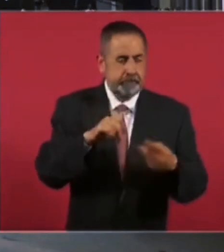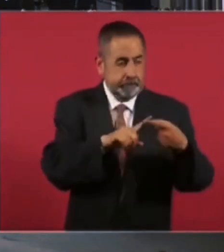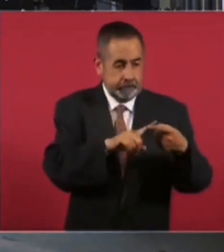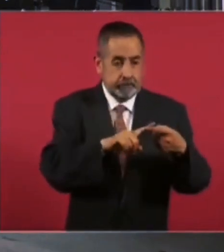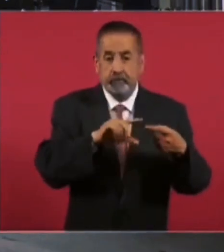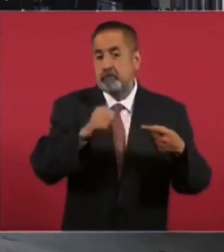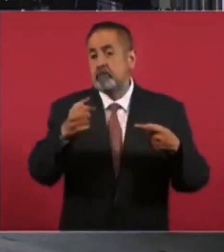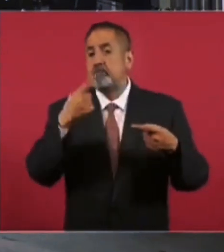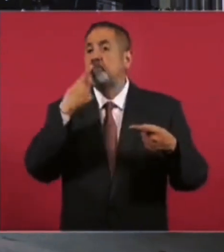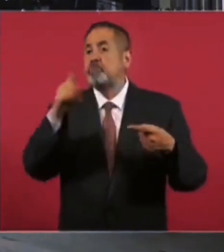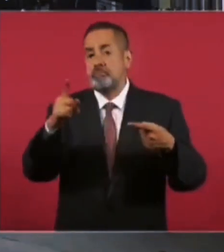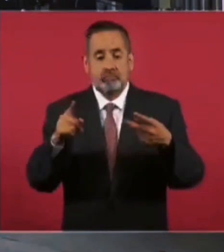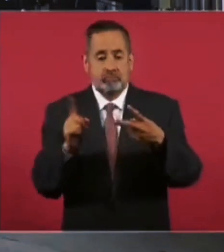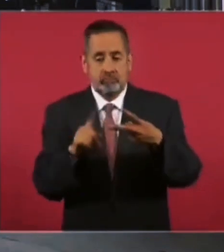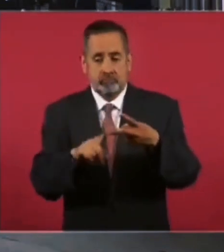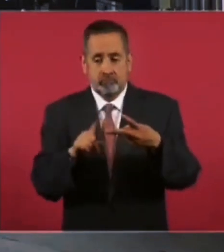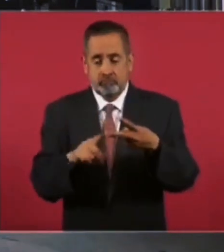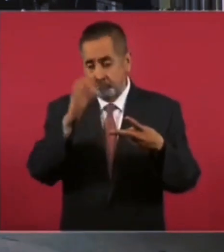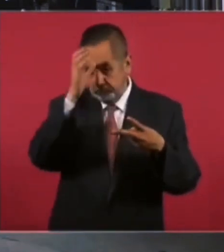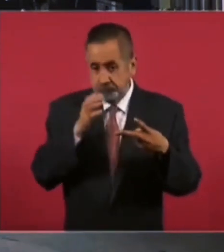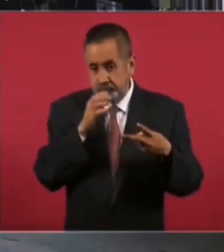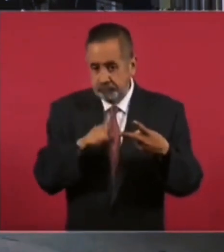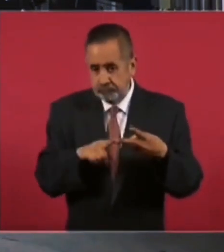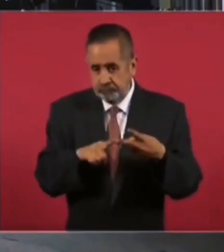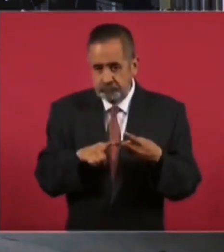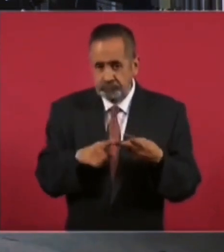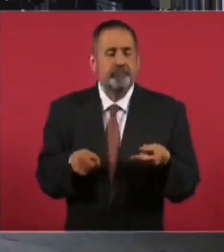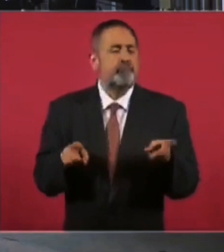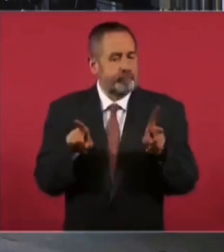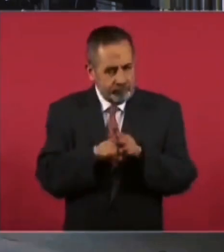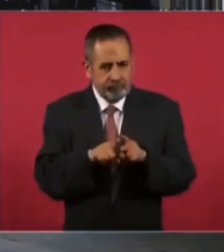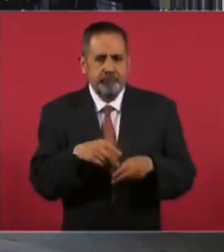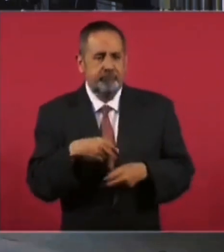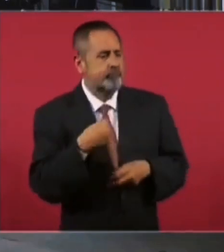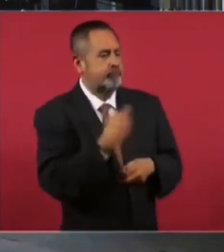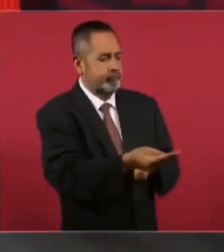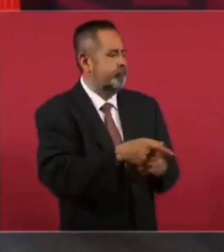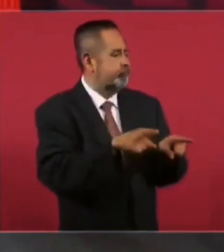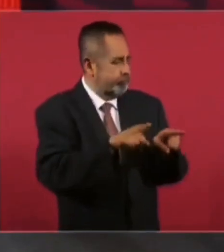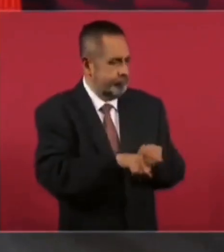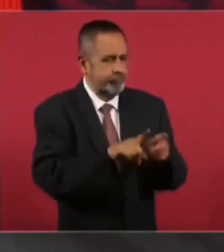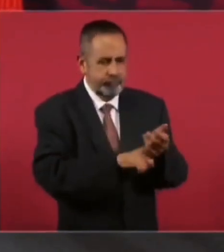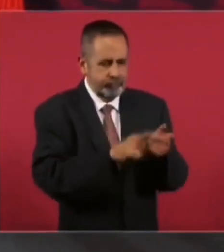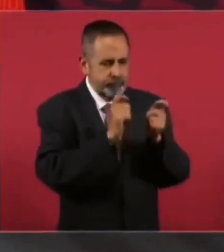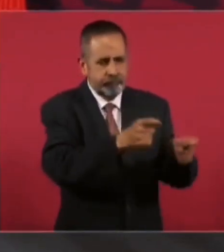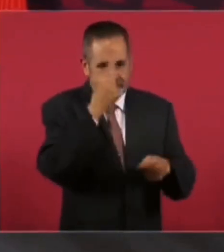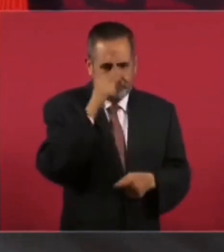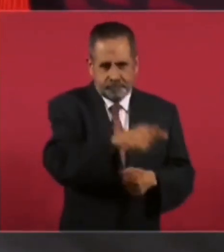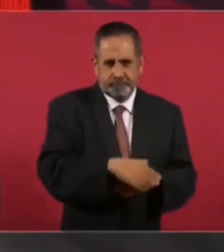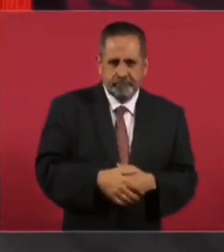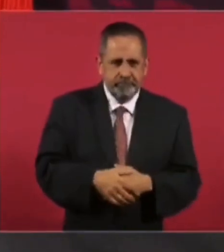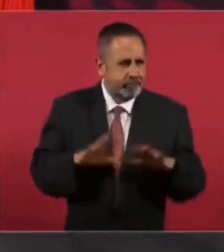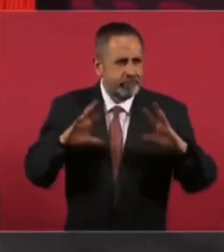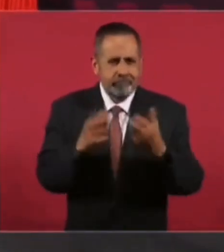la controversia de Coahuila y al mismo ministro. Son